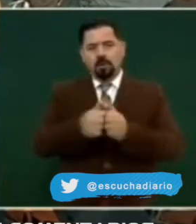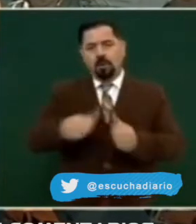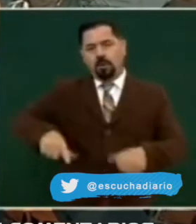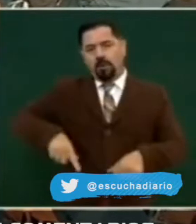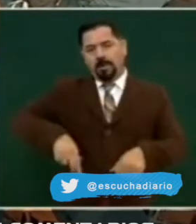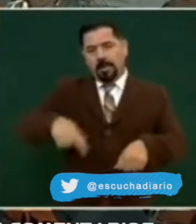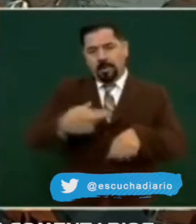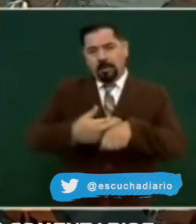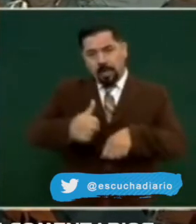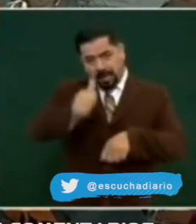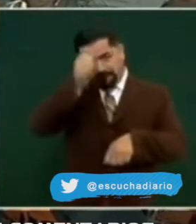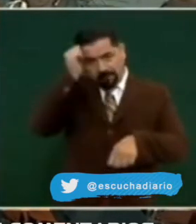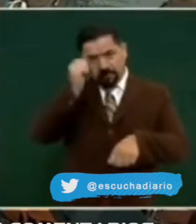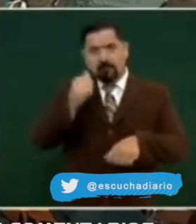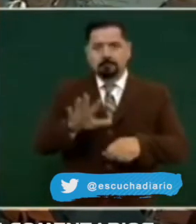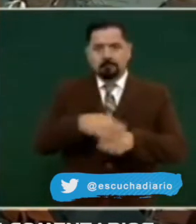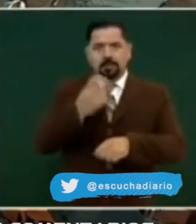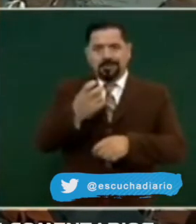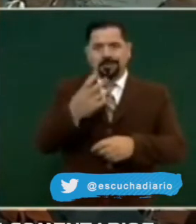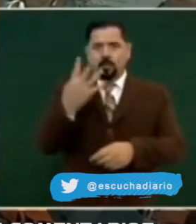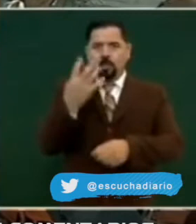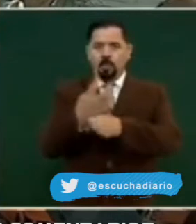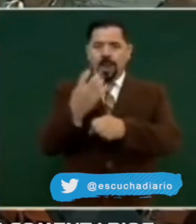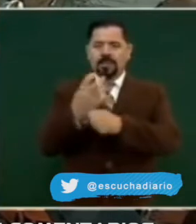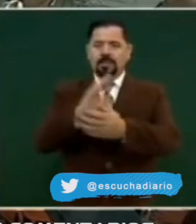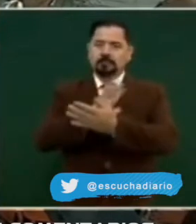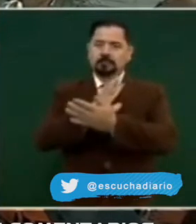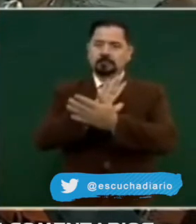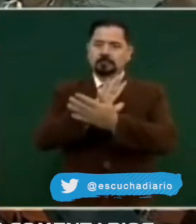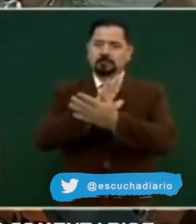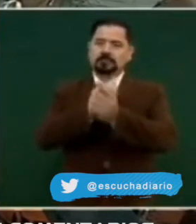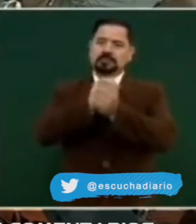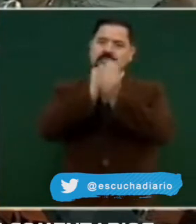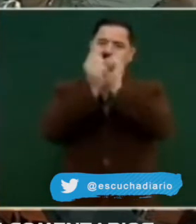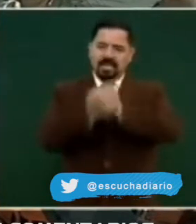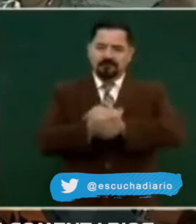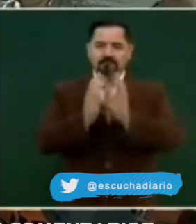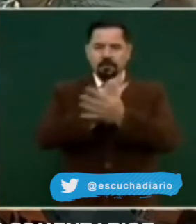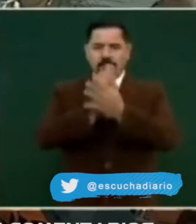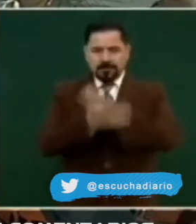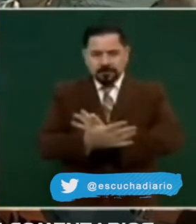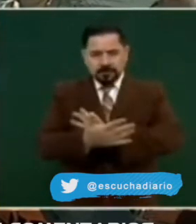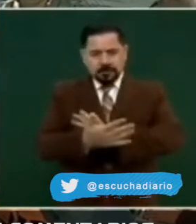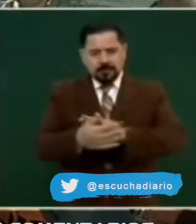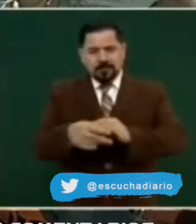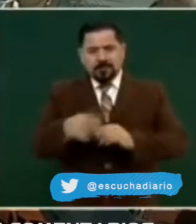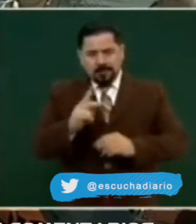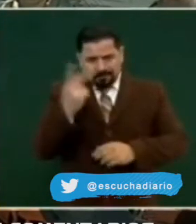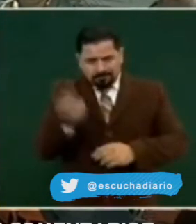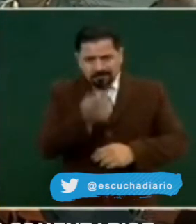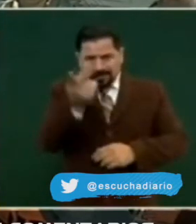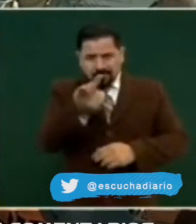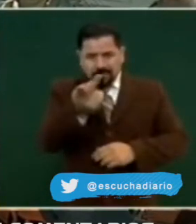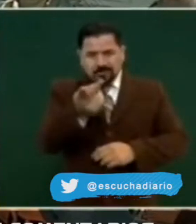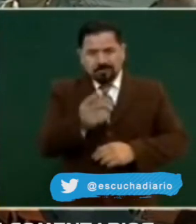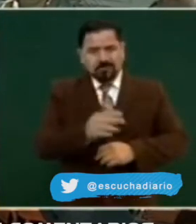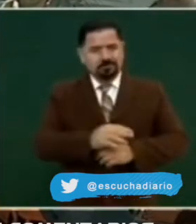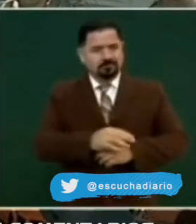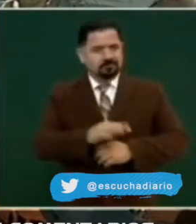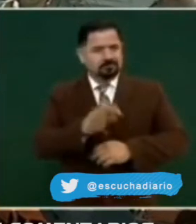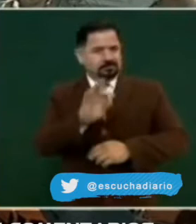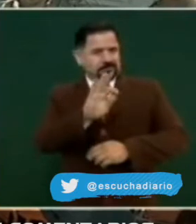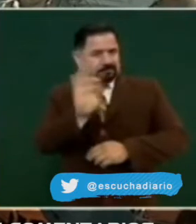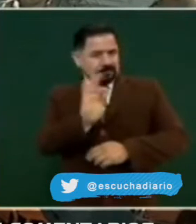para que llegara la cuarta transformación. Yo le pregunto, ¿hay posibilidad de